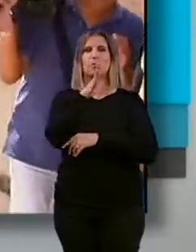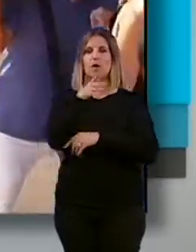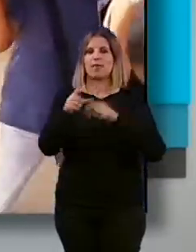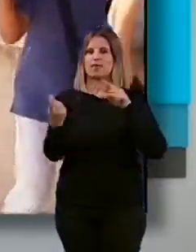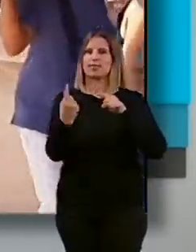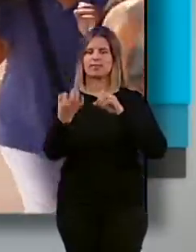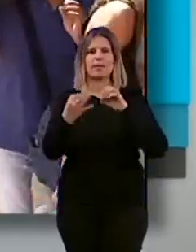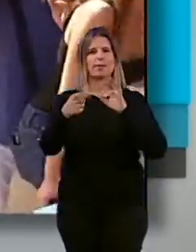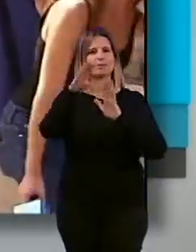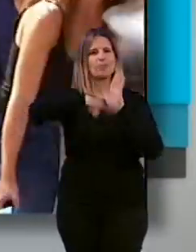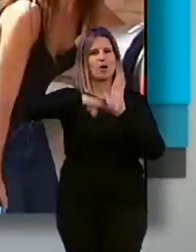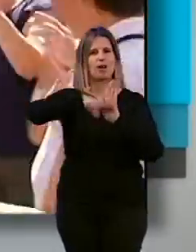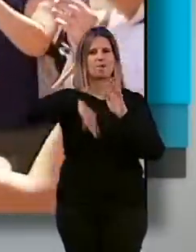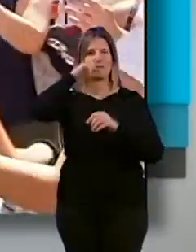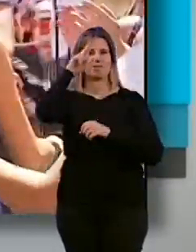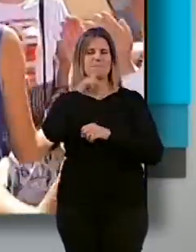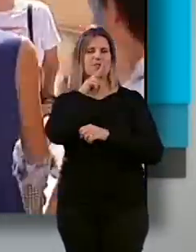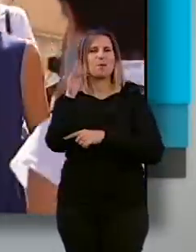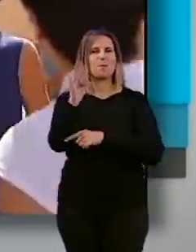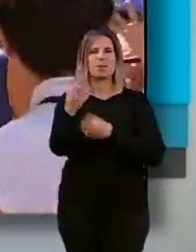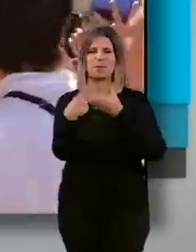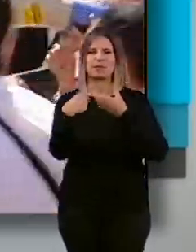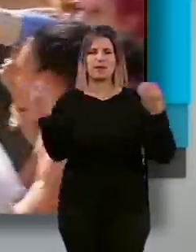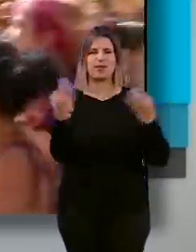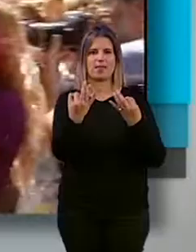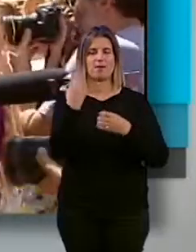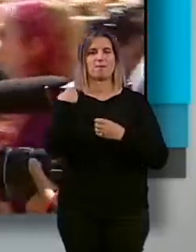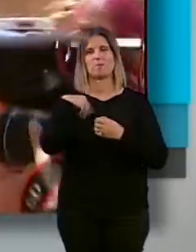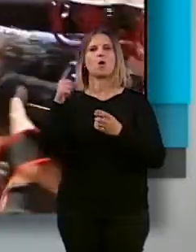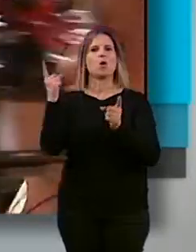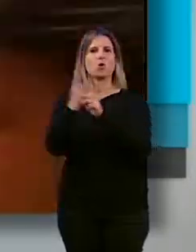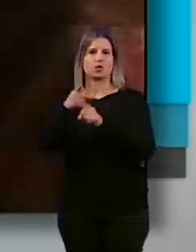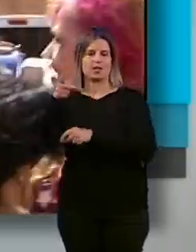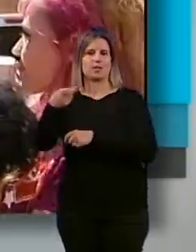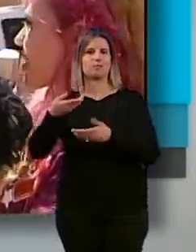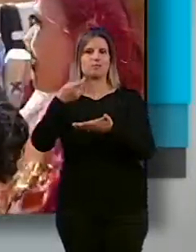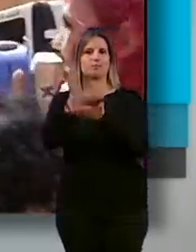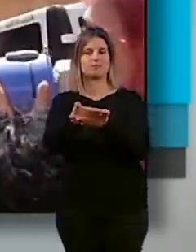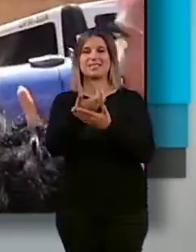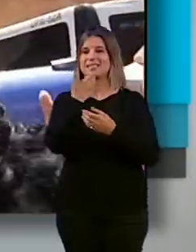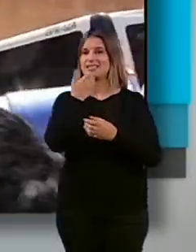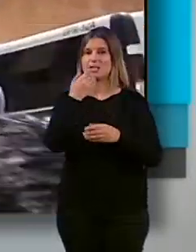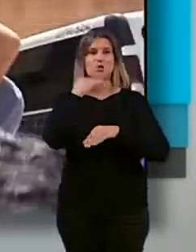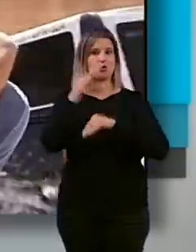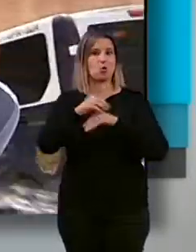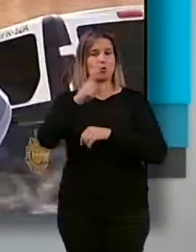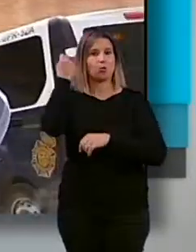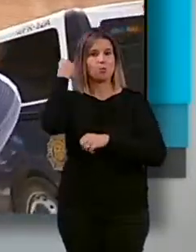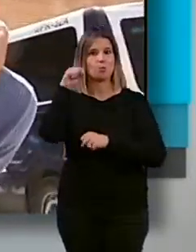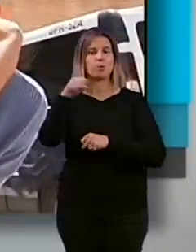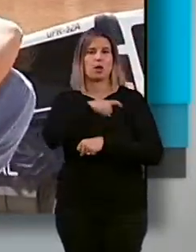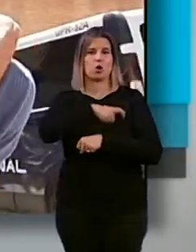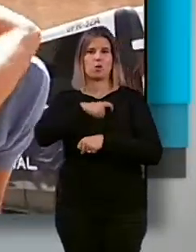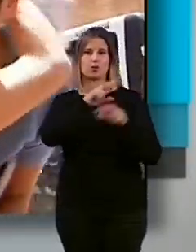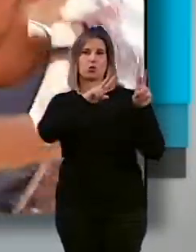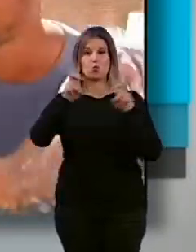participe en programas de parentalidad positiva tal y como solicitaba la acusación particular. El incumplimiento de esta condición, así como la comisión de